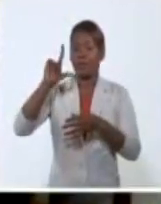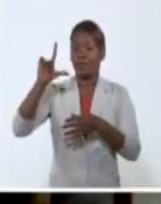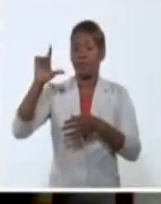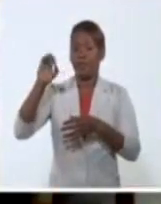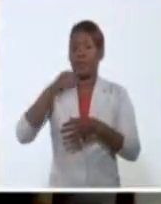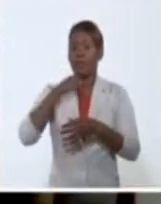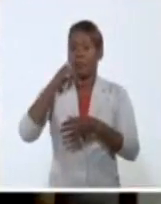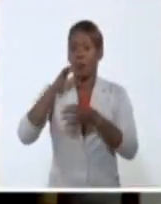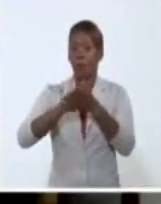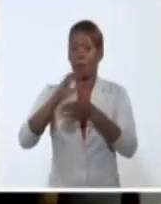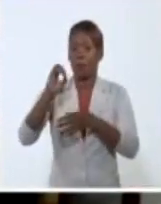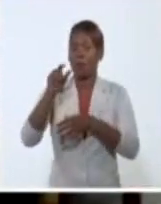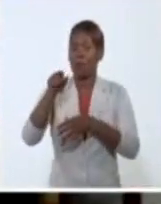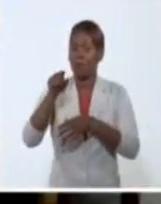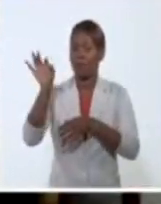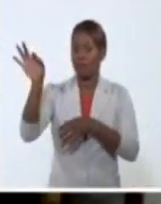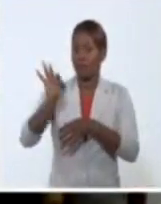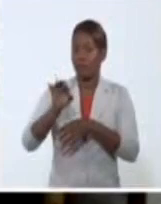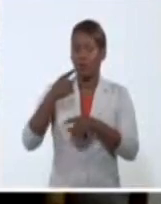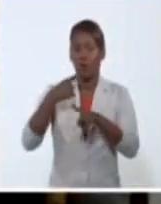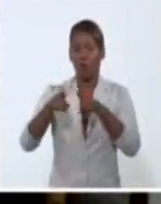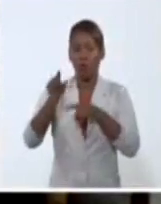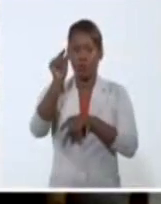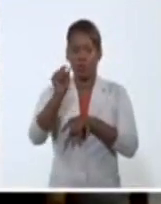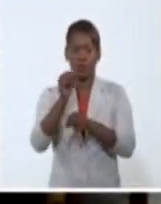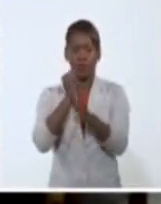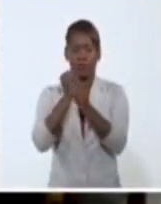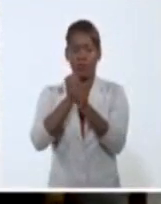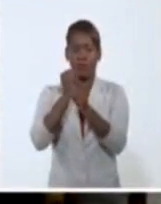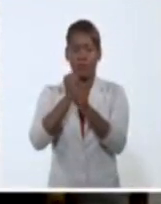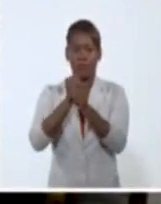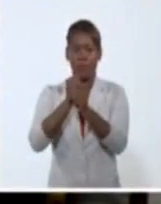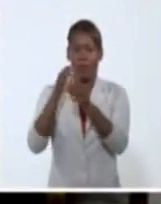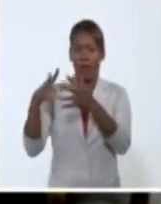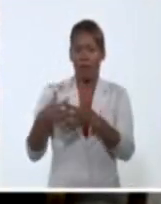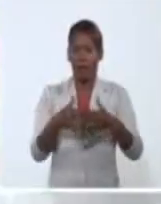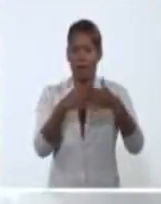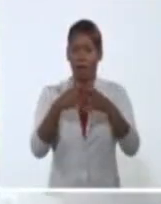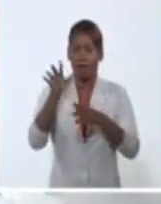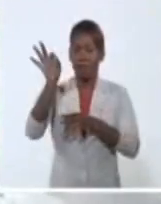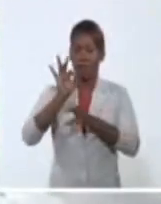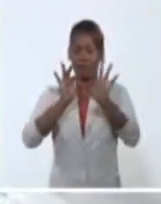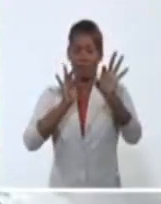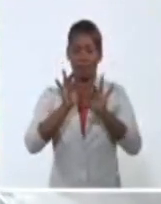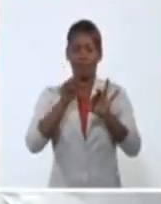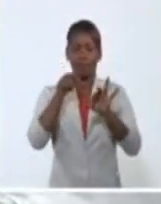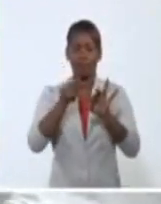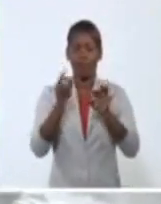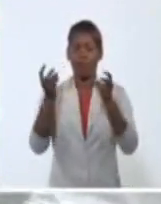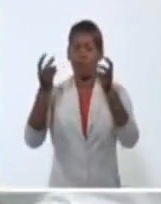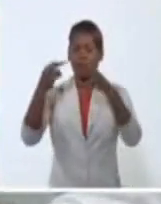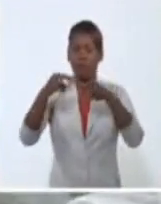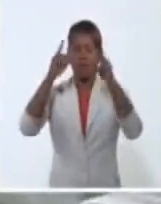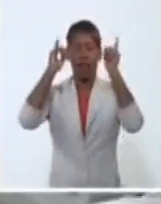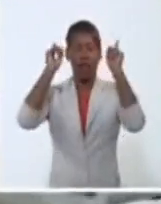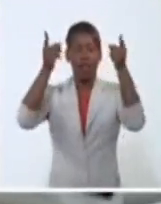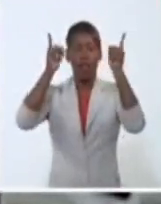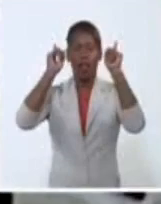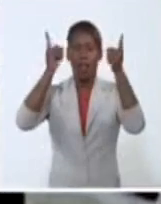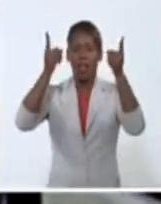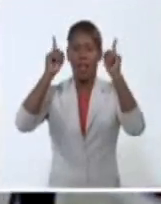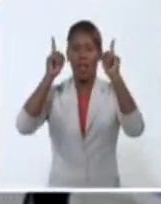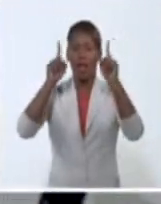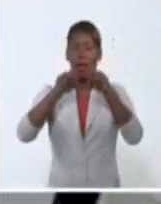y en Estados Unidos para conversar con el equipo Cuba de béisbol que nos va a representar en los Juegos Panamericanos Juveniles de Cali a partir del día